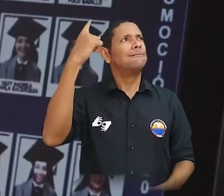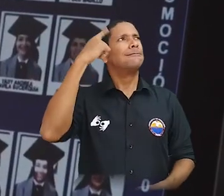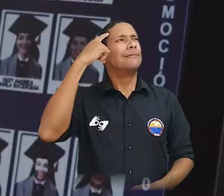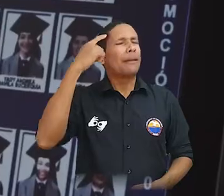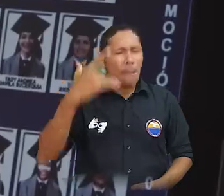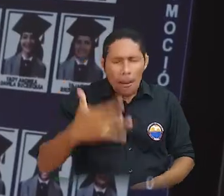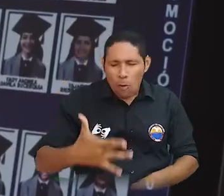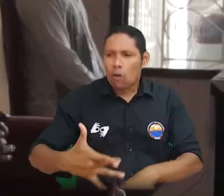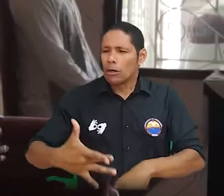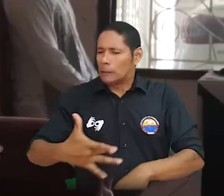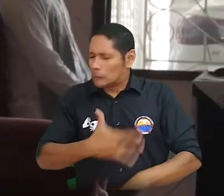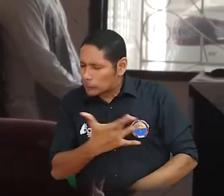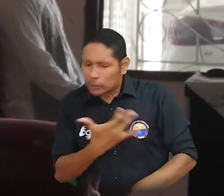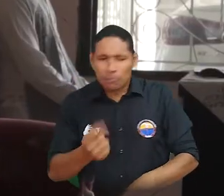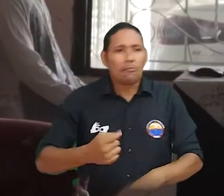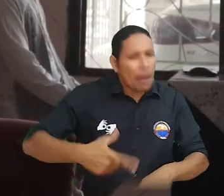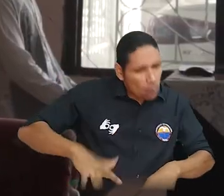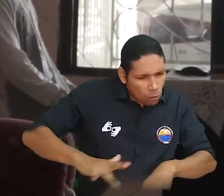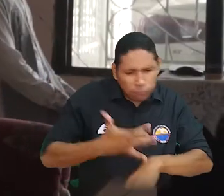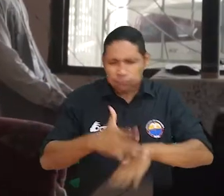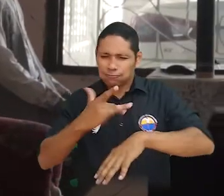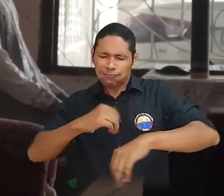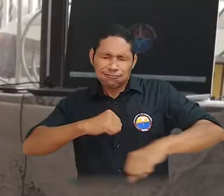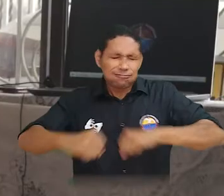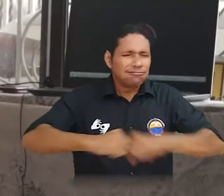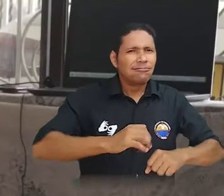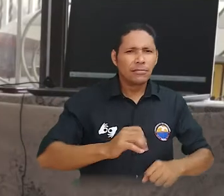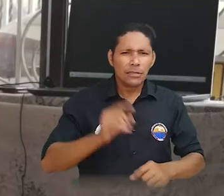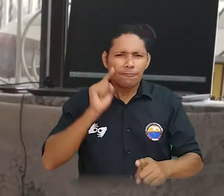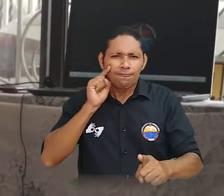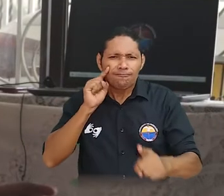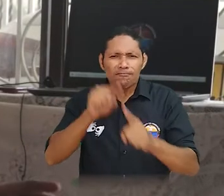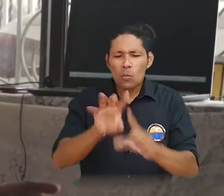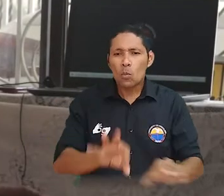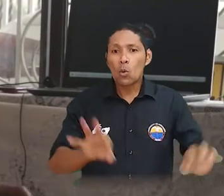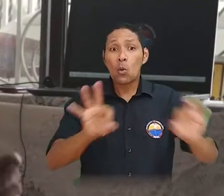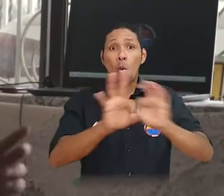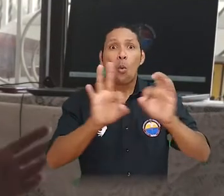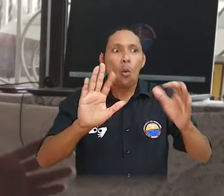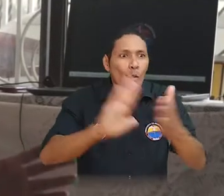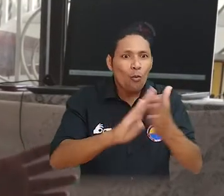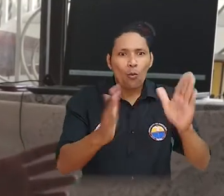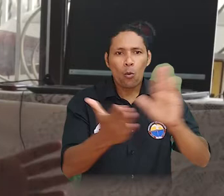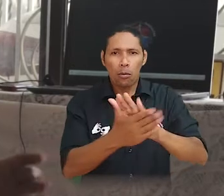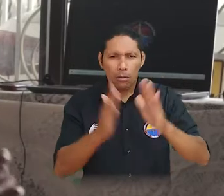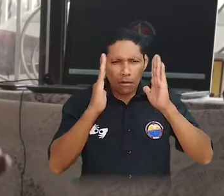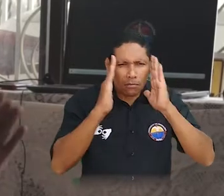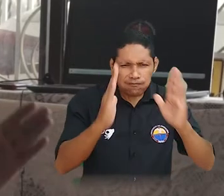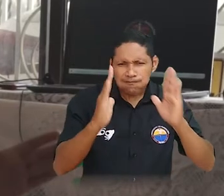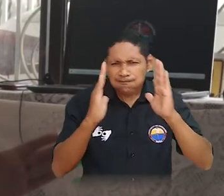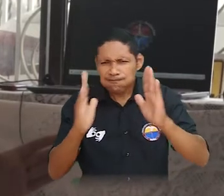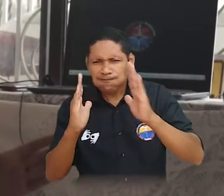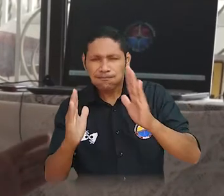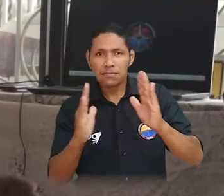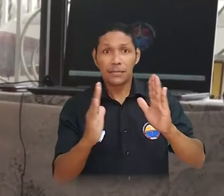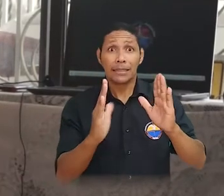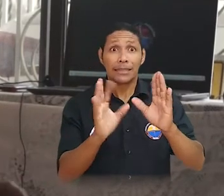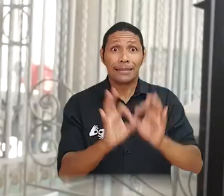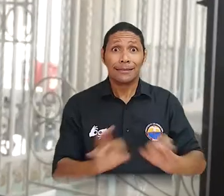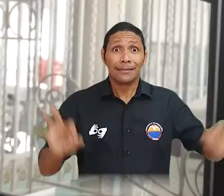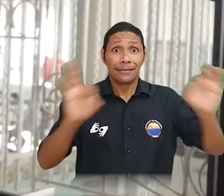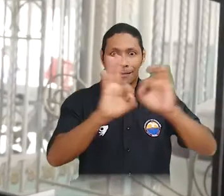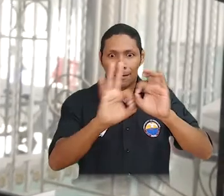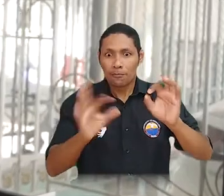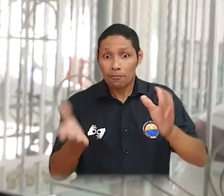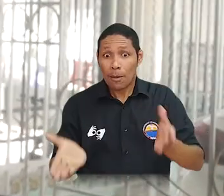Siempre cada uno de los compañeros cargados de sueños, de motivación y sobre todo siempre mirando hacia las comunidades,